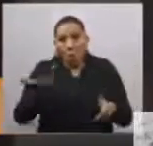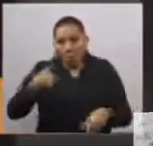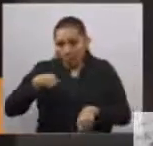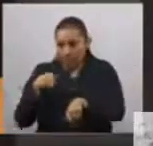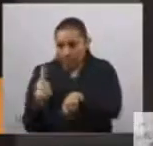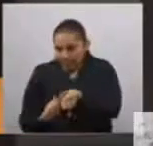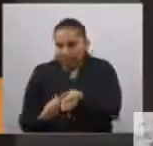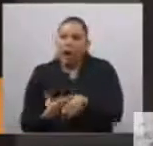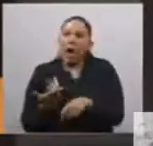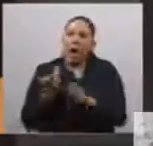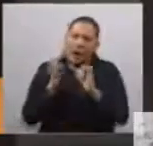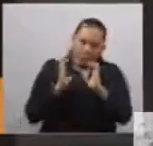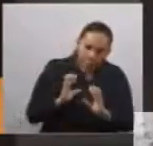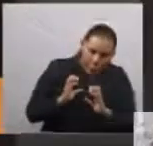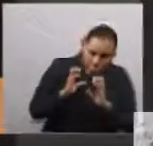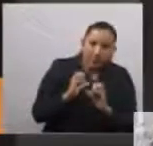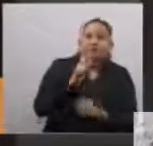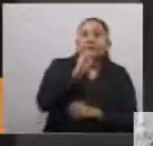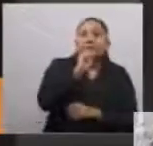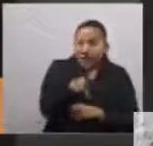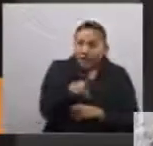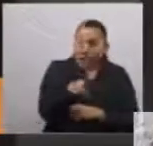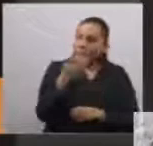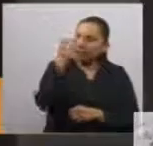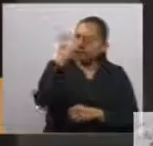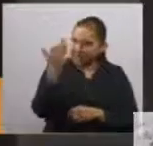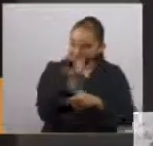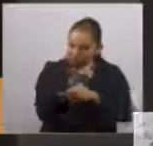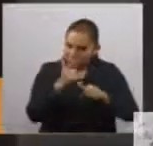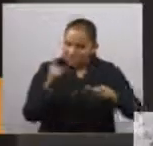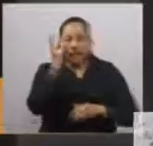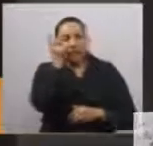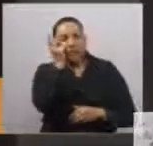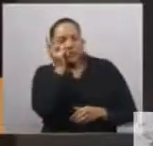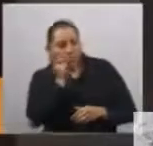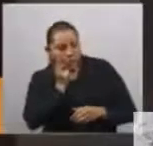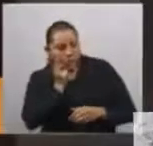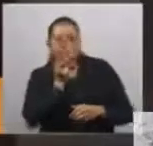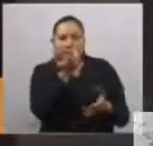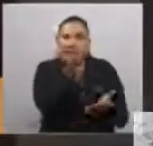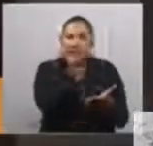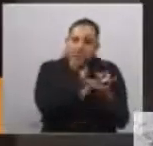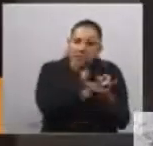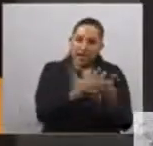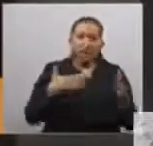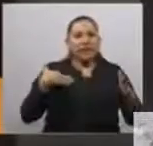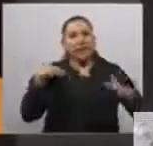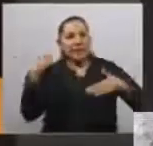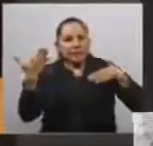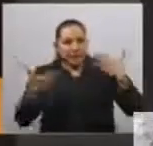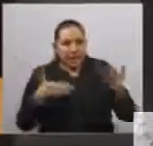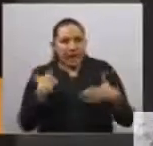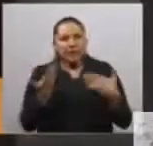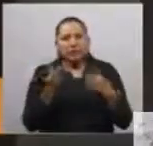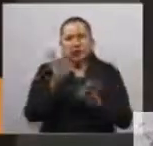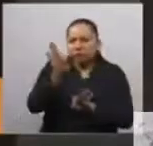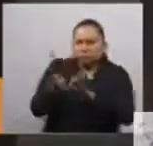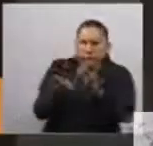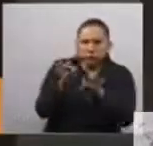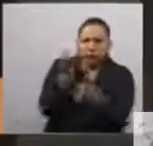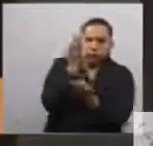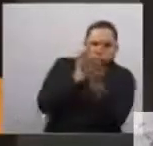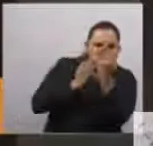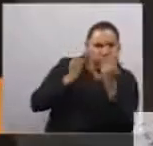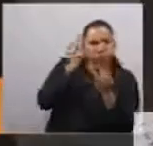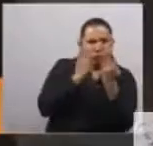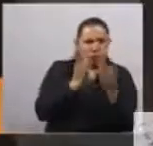también significa tiempo libre, dormir, descansar, divertirnos, apapacharnos y compartir